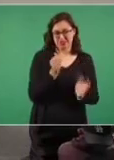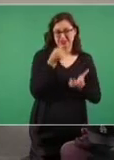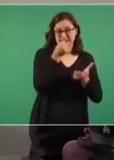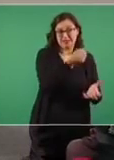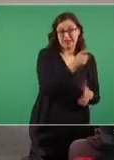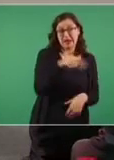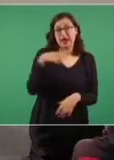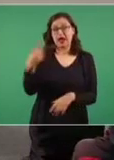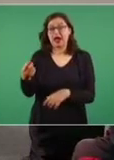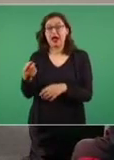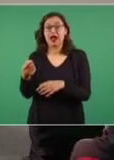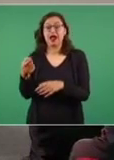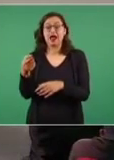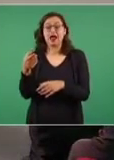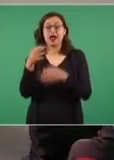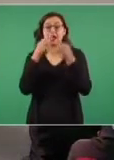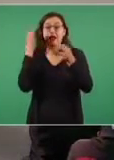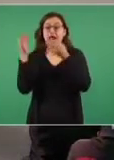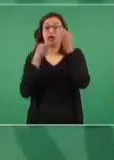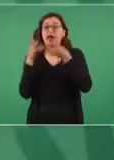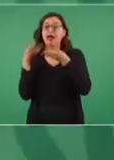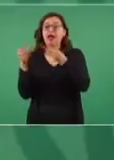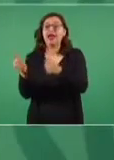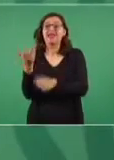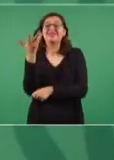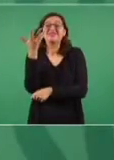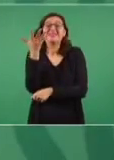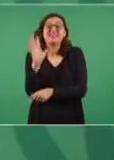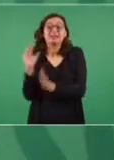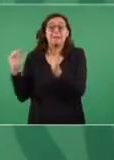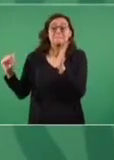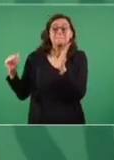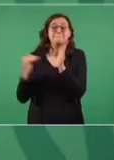10 mil millones. Oh, sí, entendía, 10 millones.